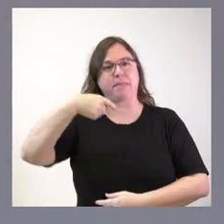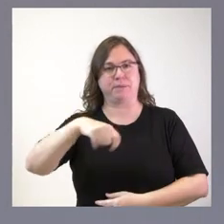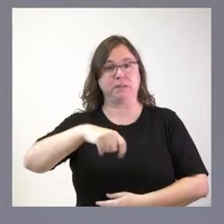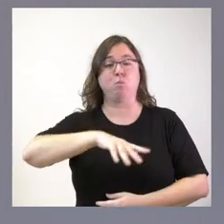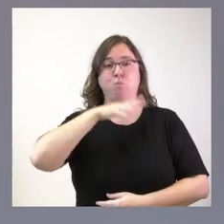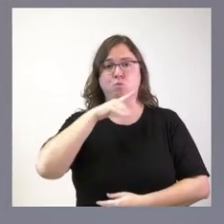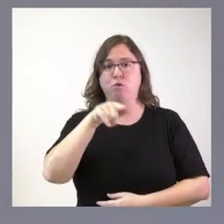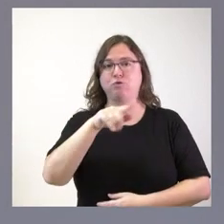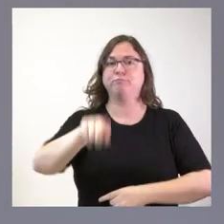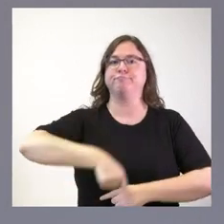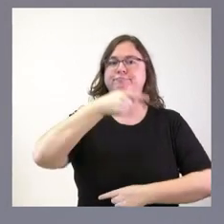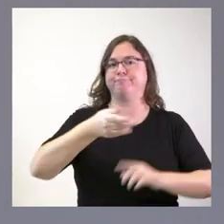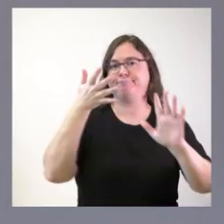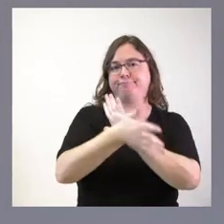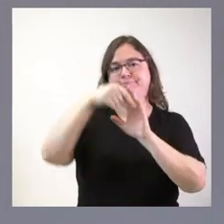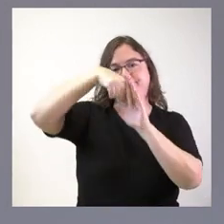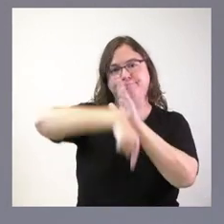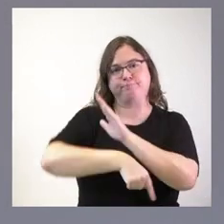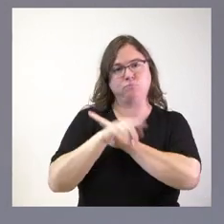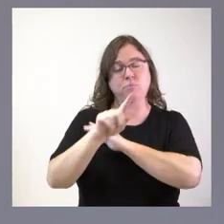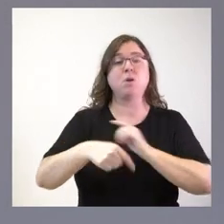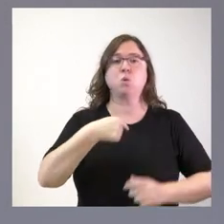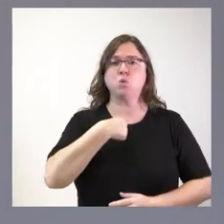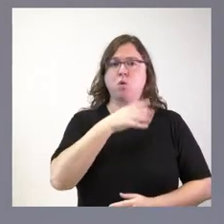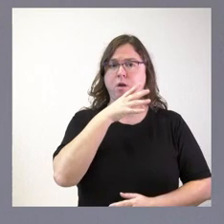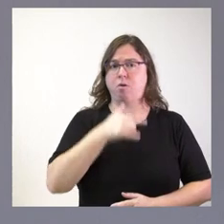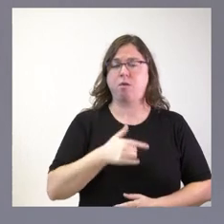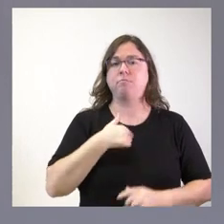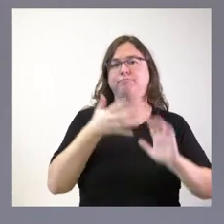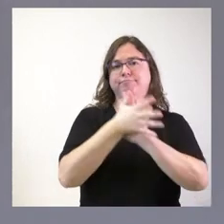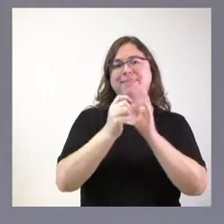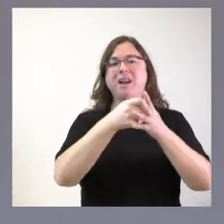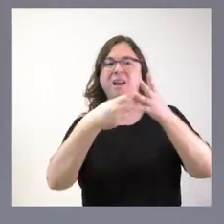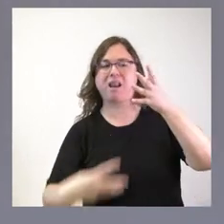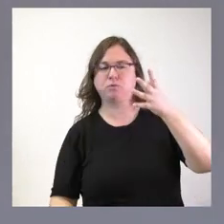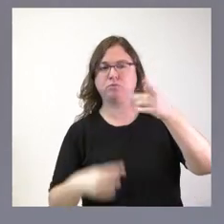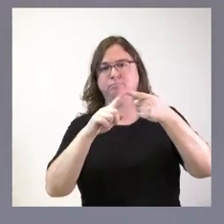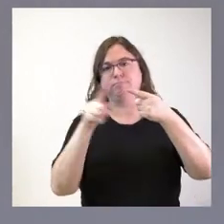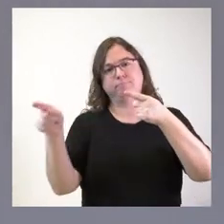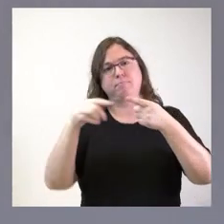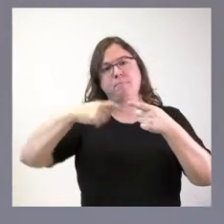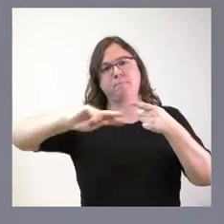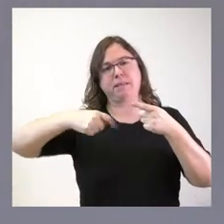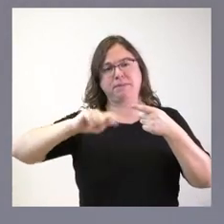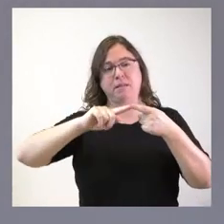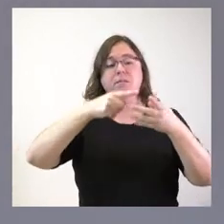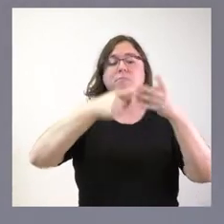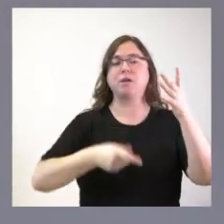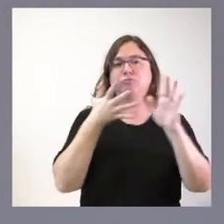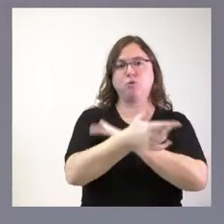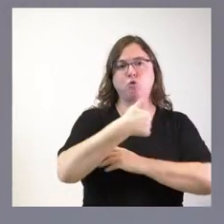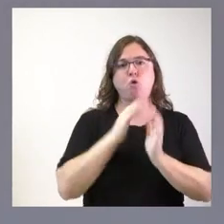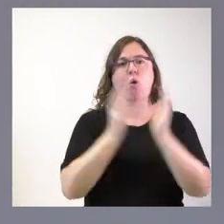comentará el contenido de la misma. Yo, si les parece, doy cuenta del resto de los acuerdos del Consejo de Gobierno